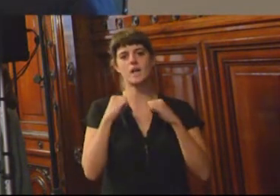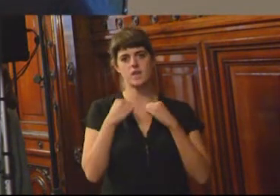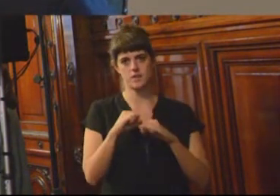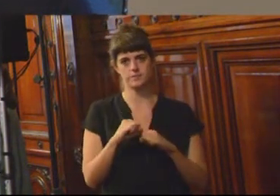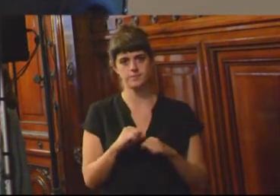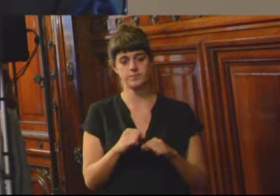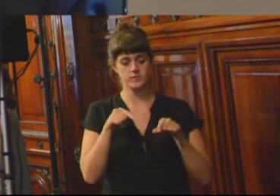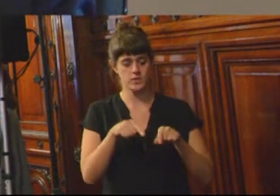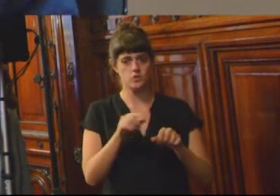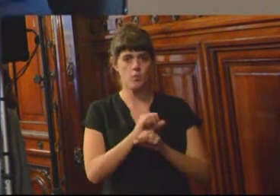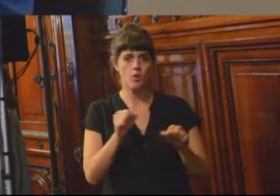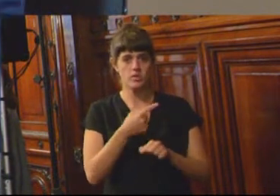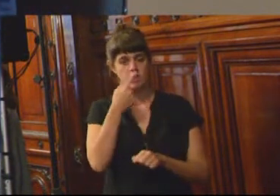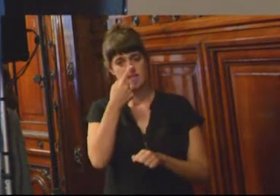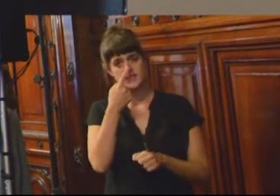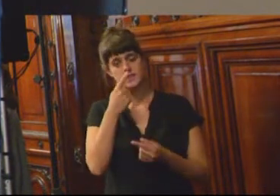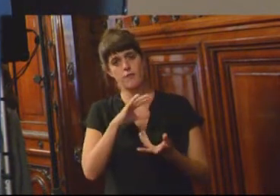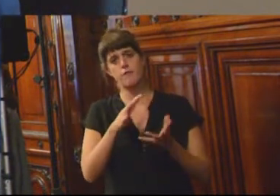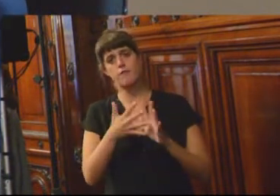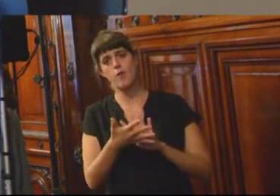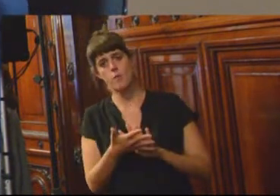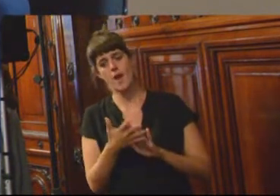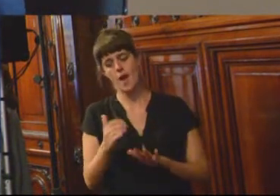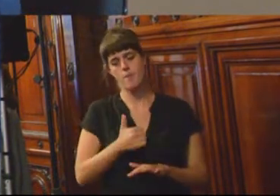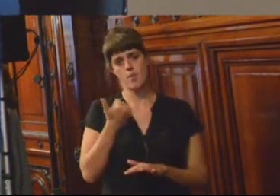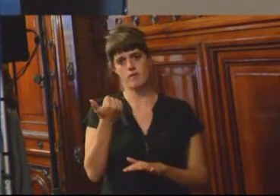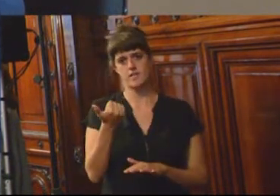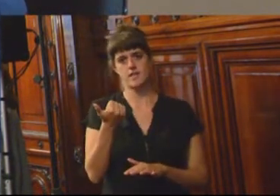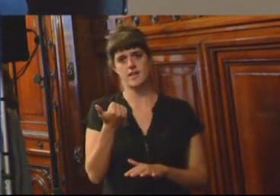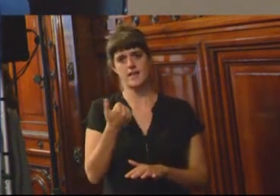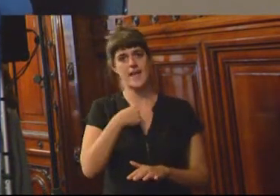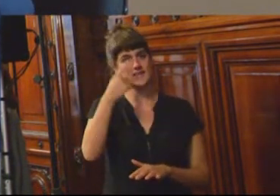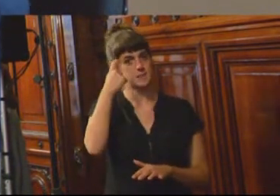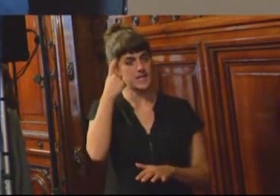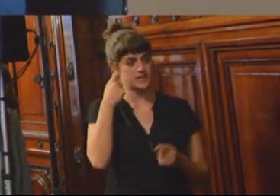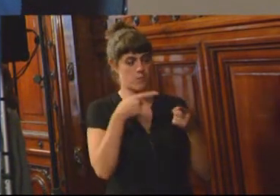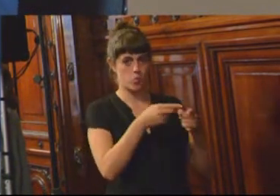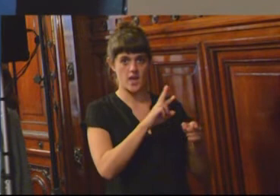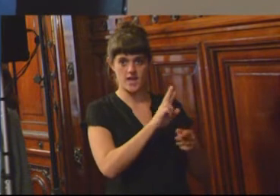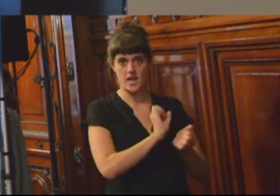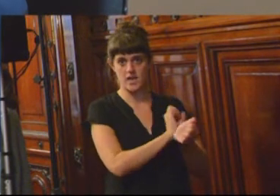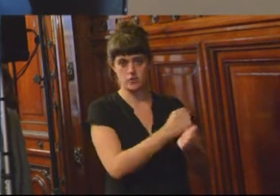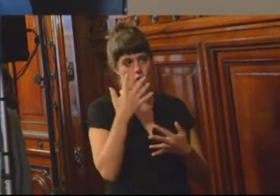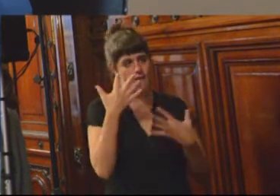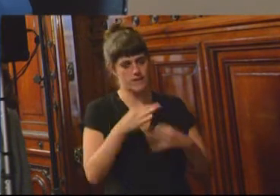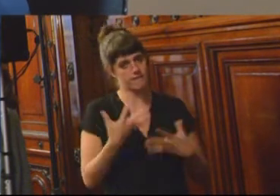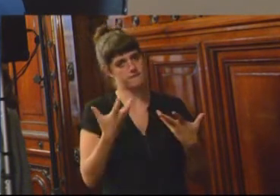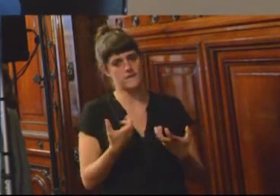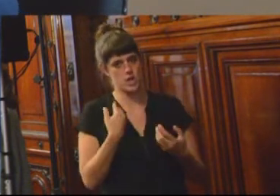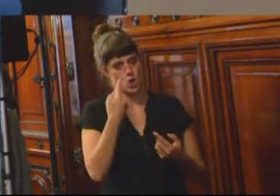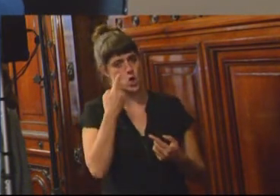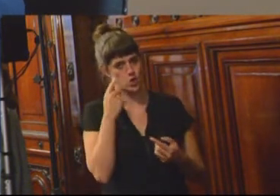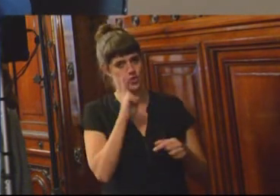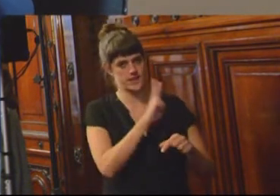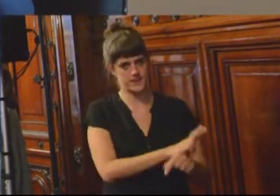podría ser interesante de una forma de aprovechar la experiencia de Punta Reales que quisiera conocer, la experiencia de